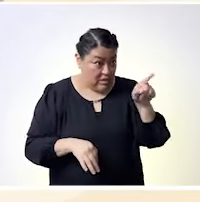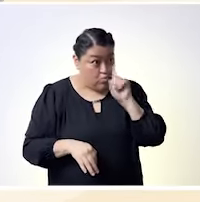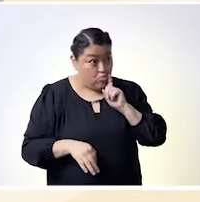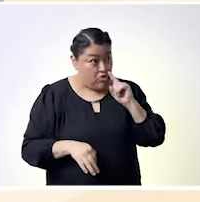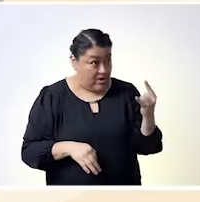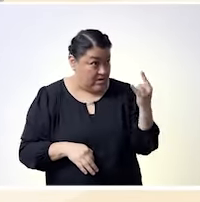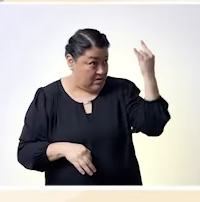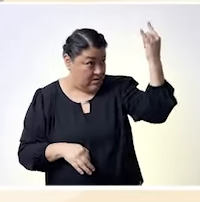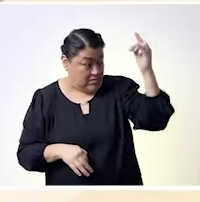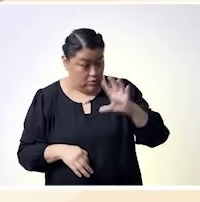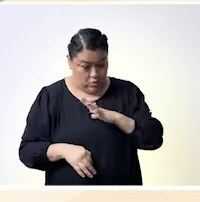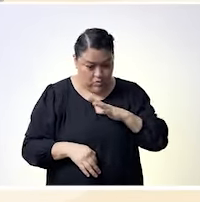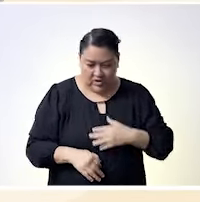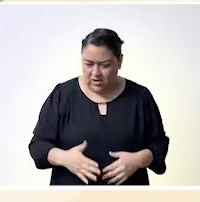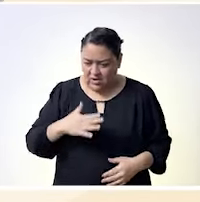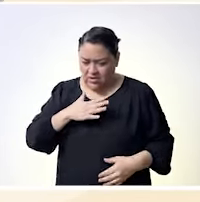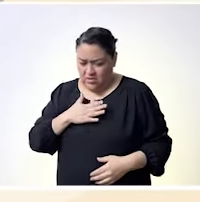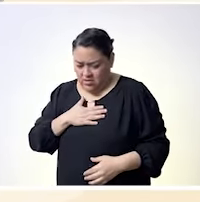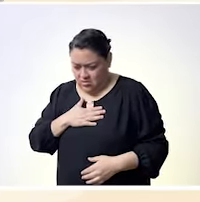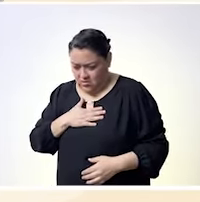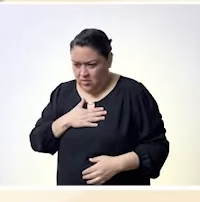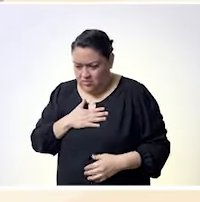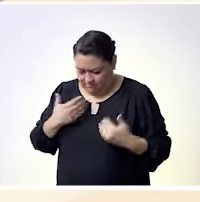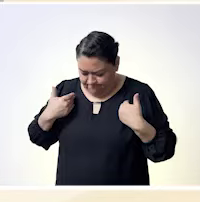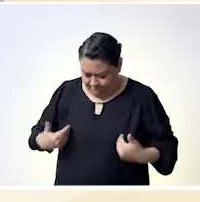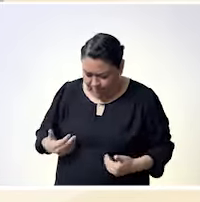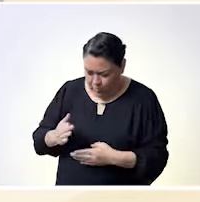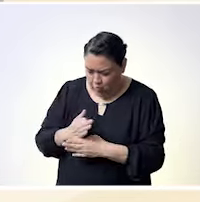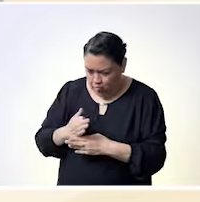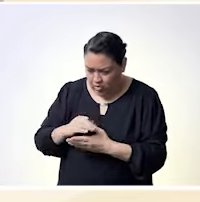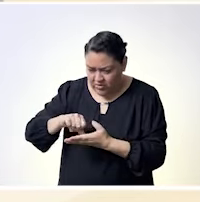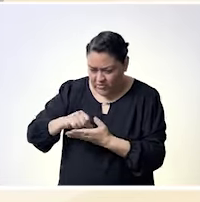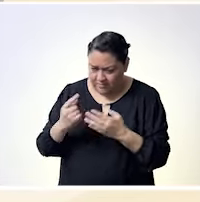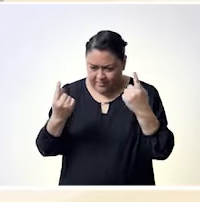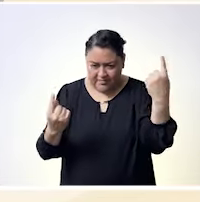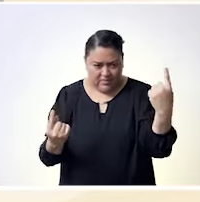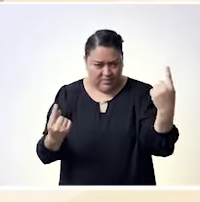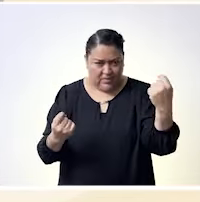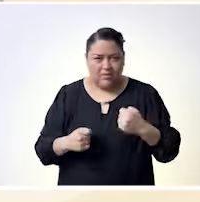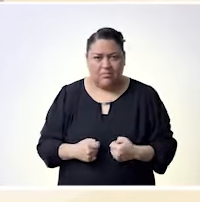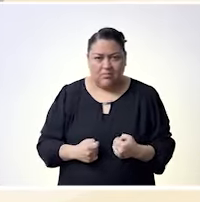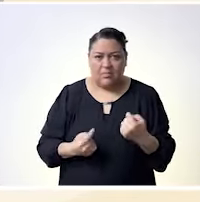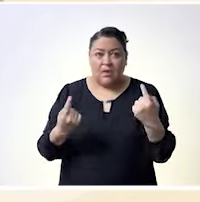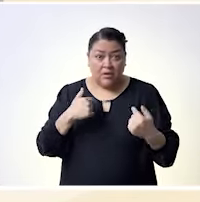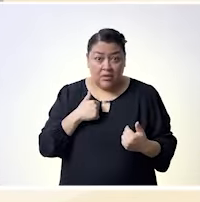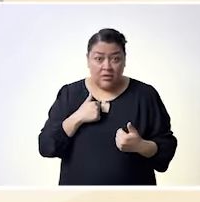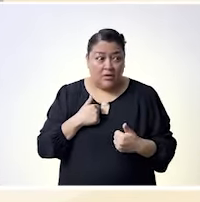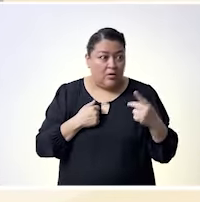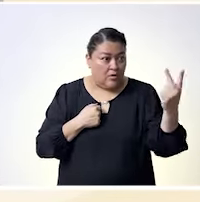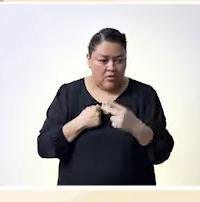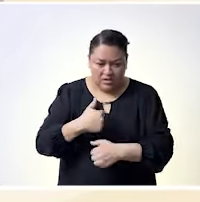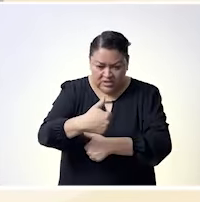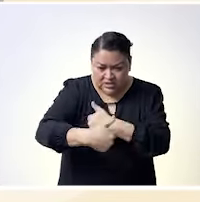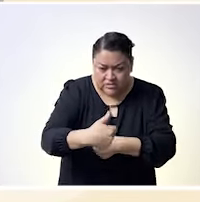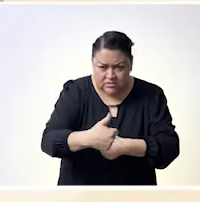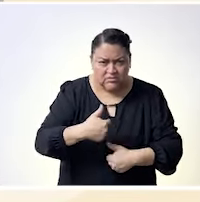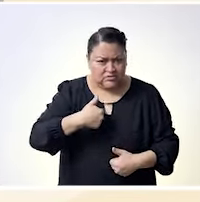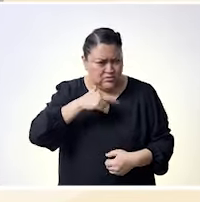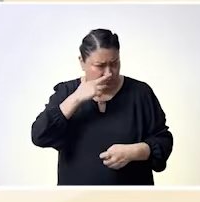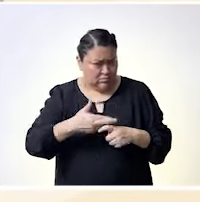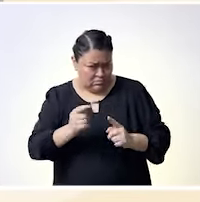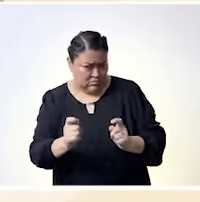saber que alguien como yo alguien de mi origen y que pueda representar a esta parte esté en esa revista pero